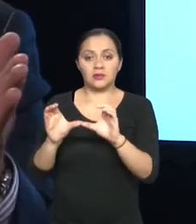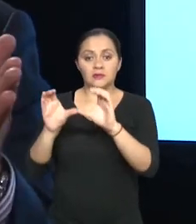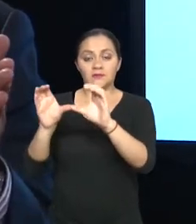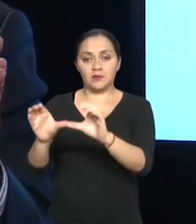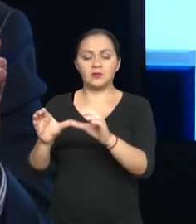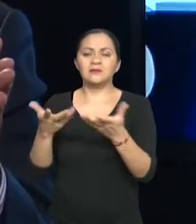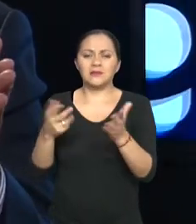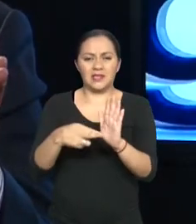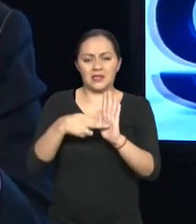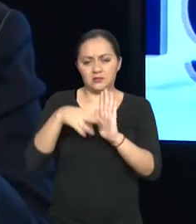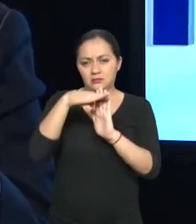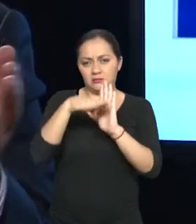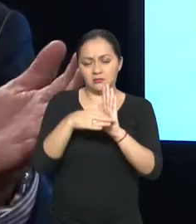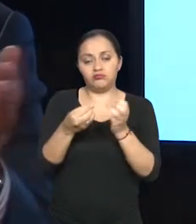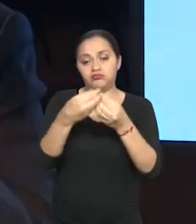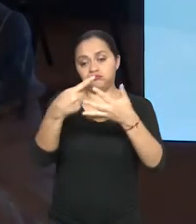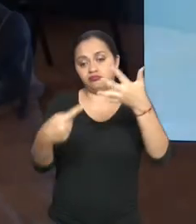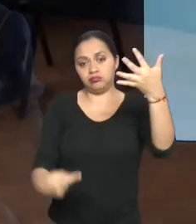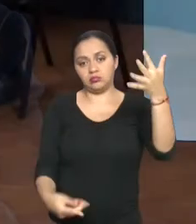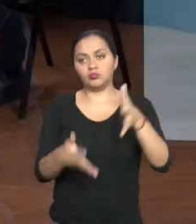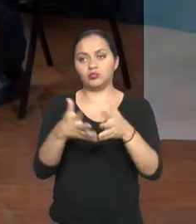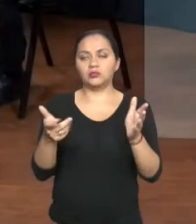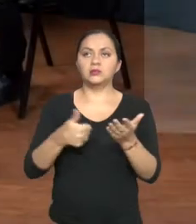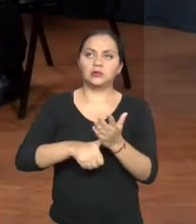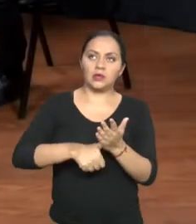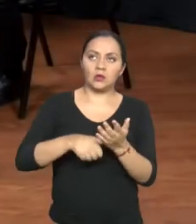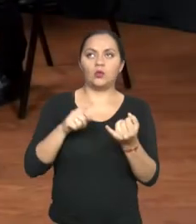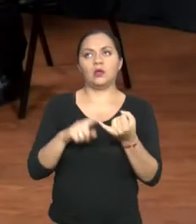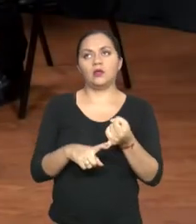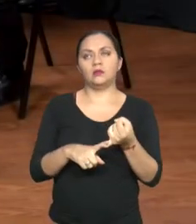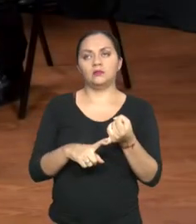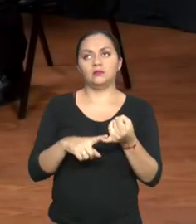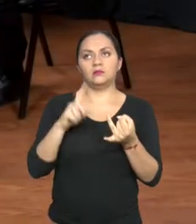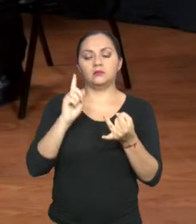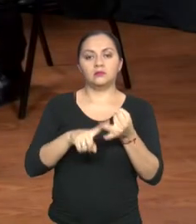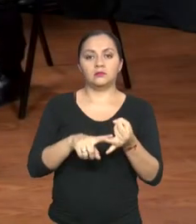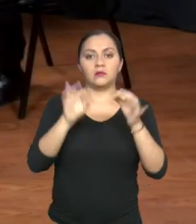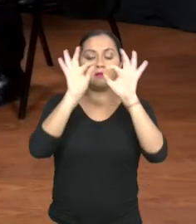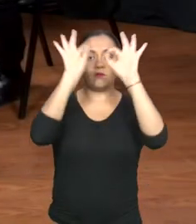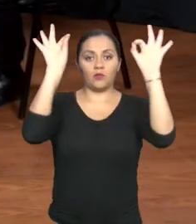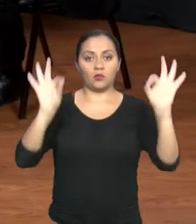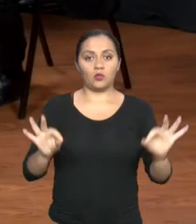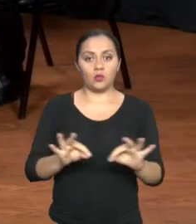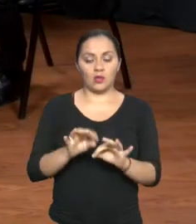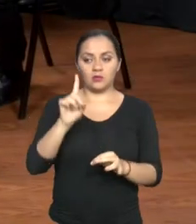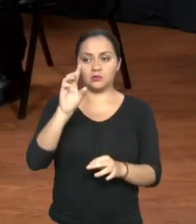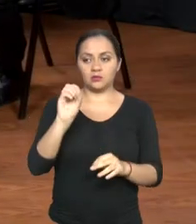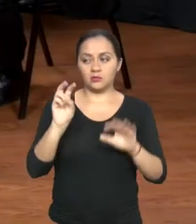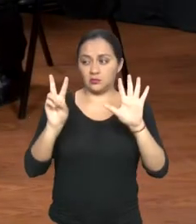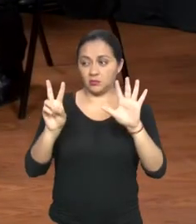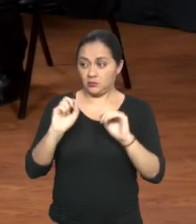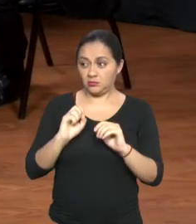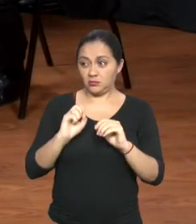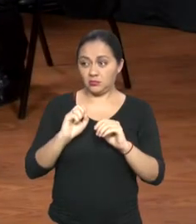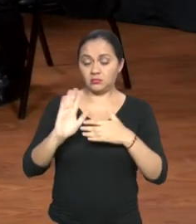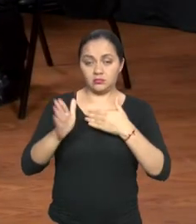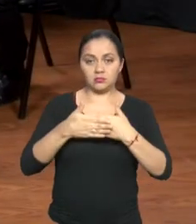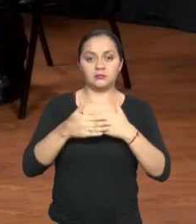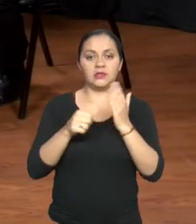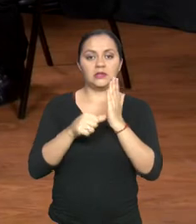porque hay varios requisitos que creo que son la cédula de identidad, el formulario 107 si no me equivoco, el salud